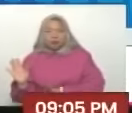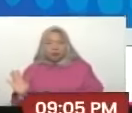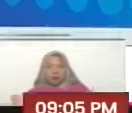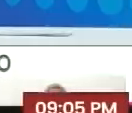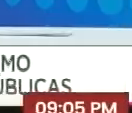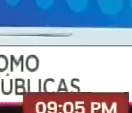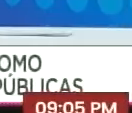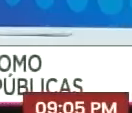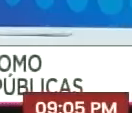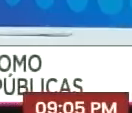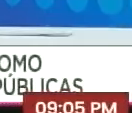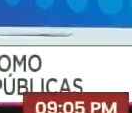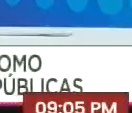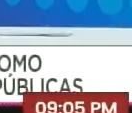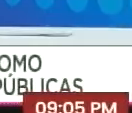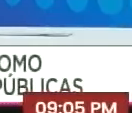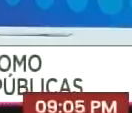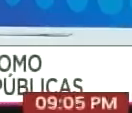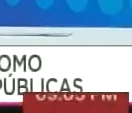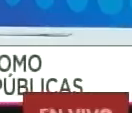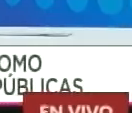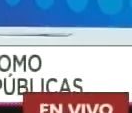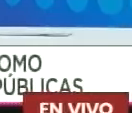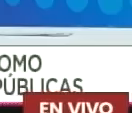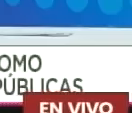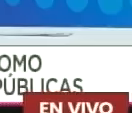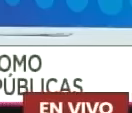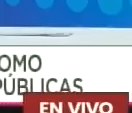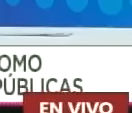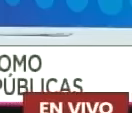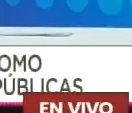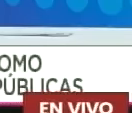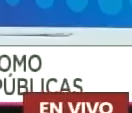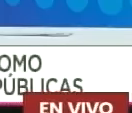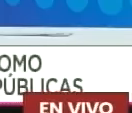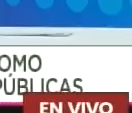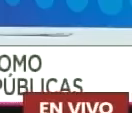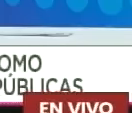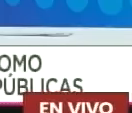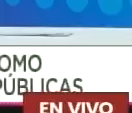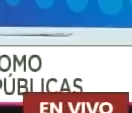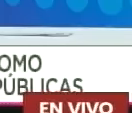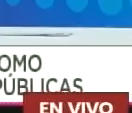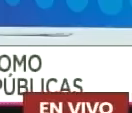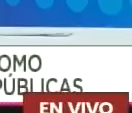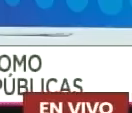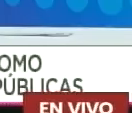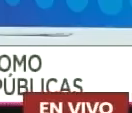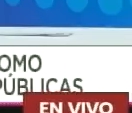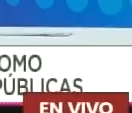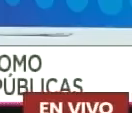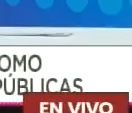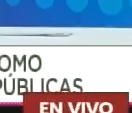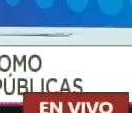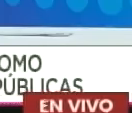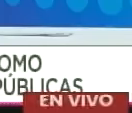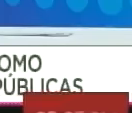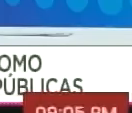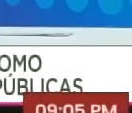¿Quién? Dime, dime, dime. Contesta. Si no fuera por nosotros, ¿quién atiende al pueblo del Zulia?